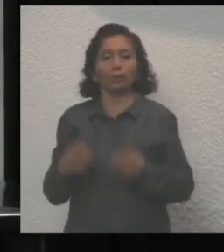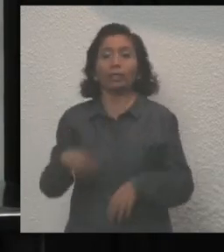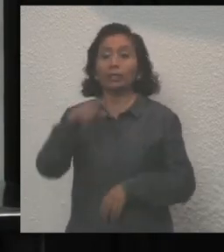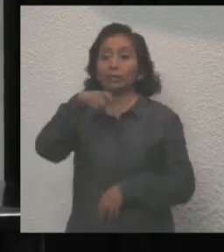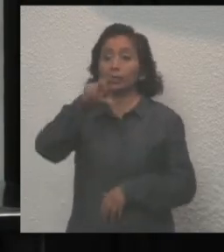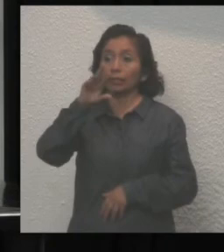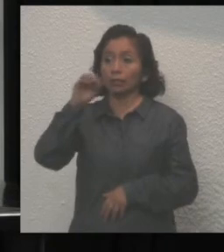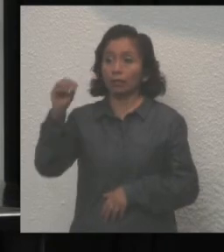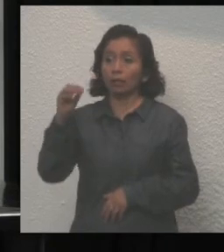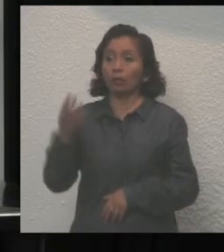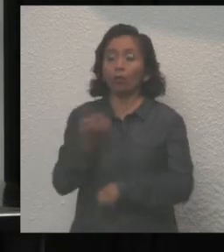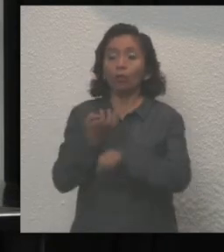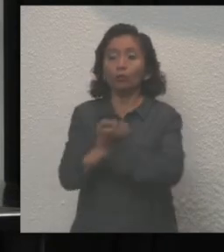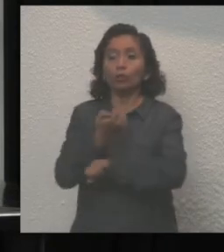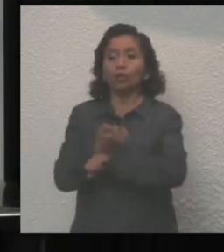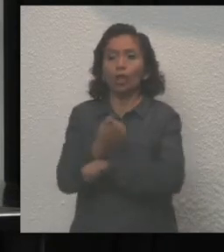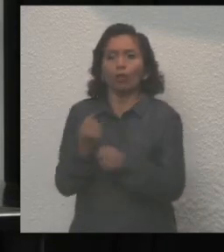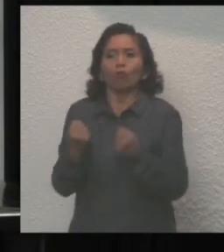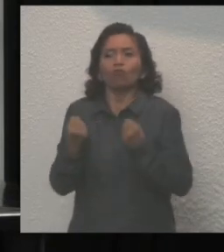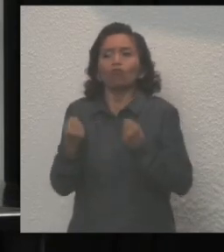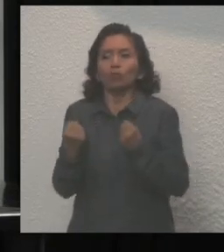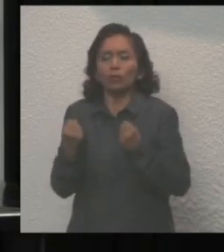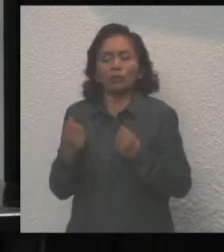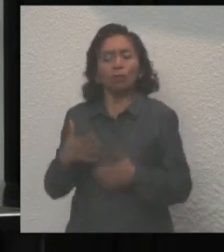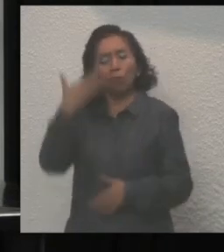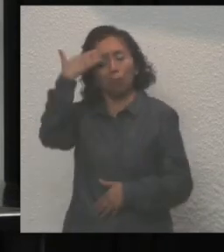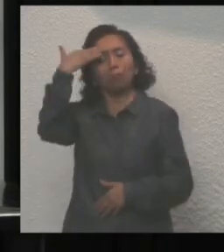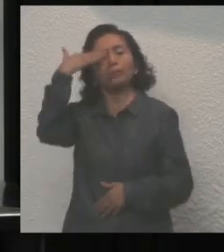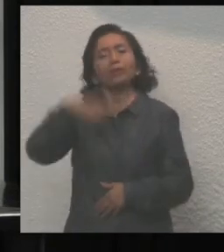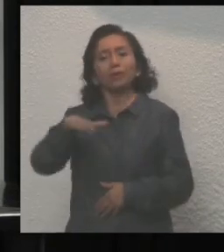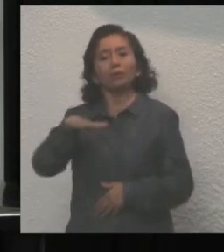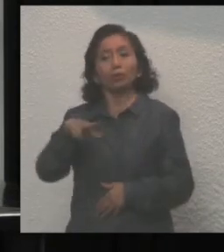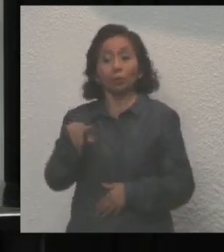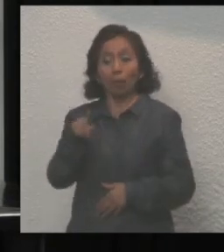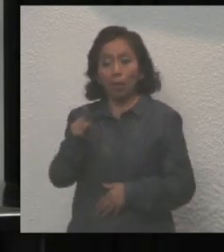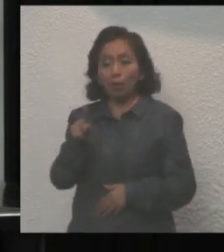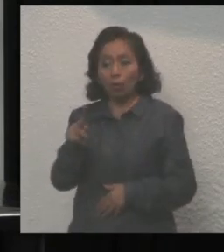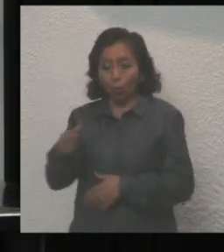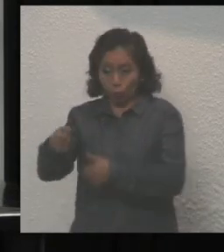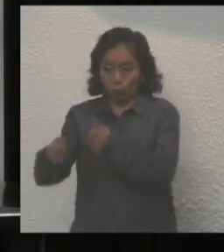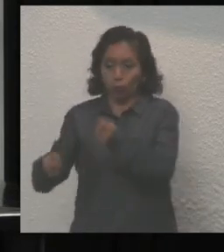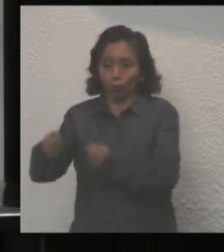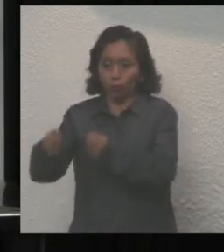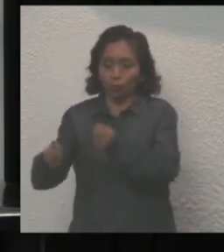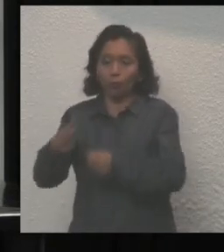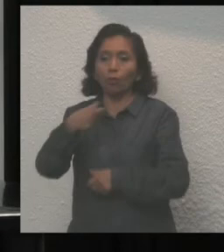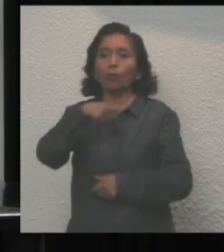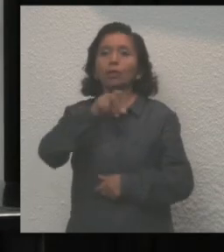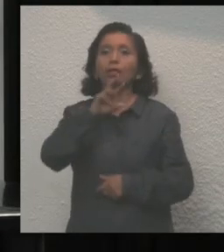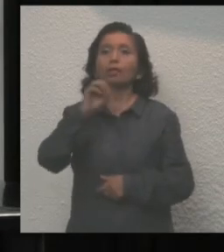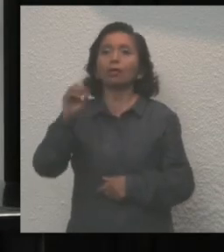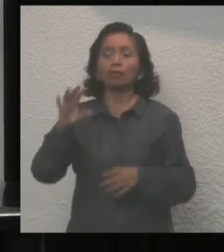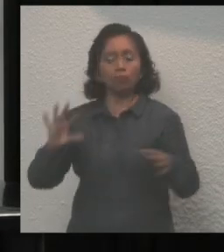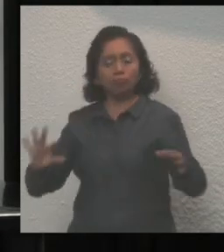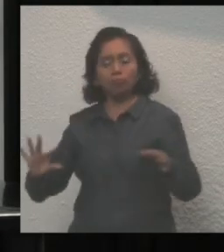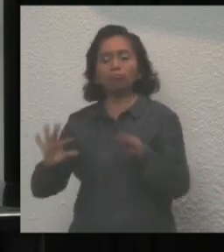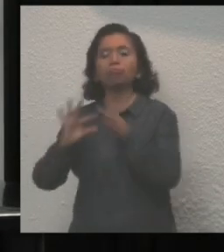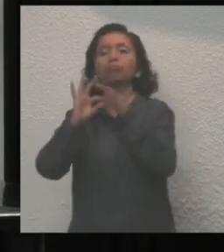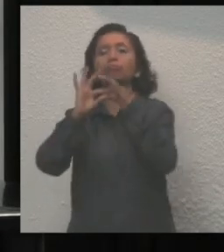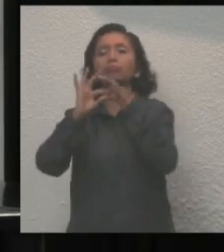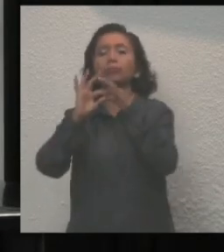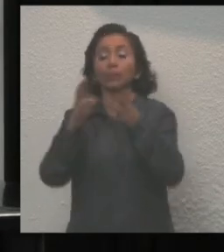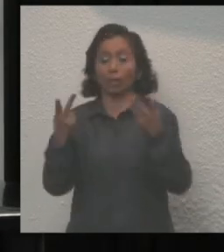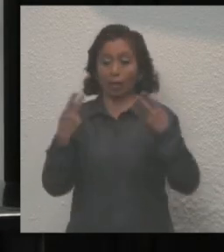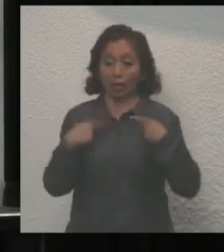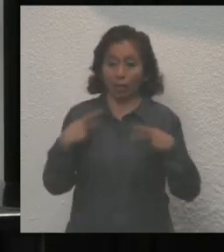es un Estado fuerte, eso nos queda claro, pero bajo su conducto, Quintana Roo tiene un aliado en el que las